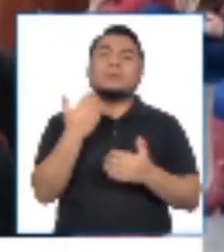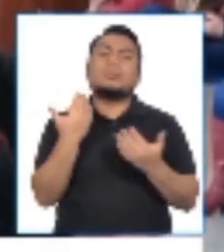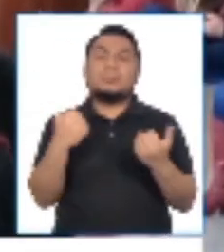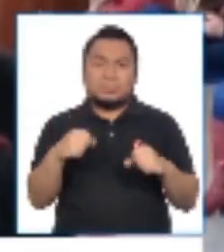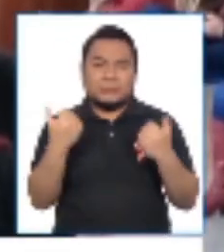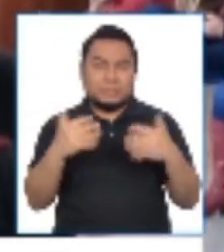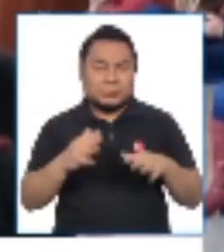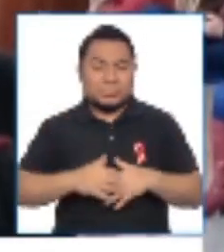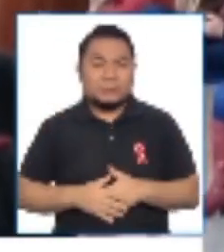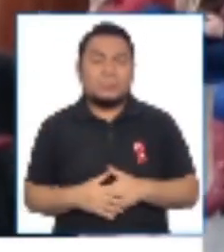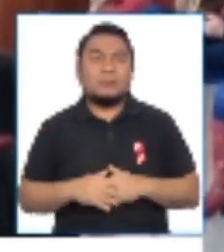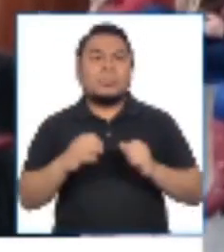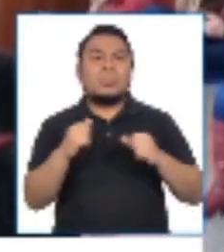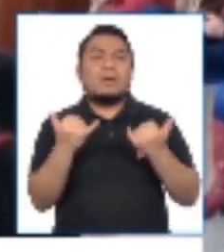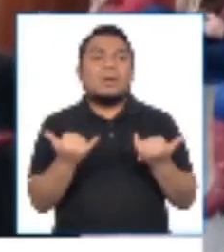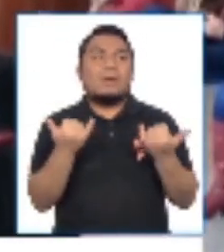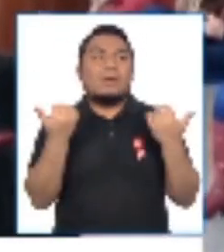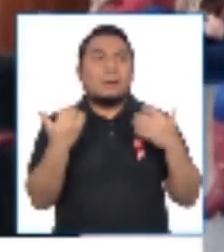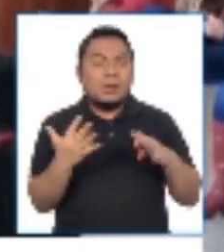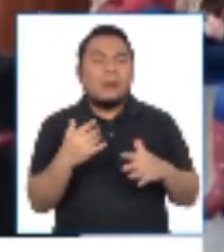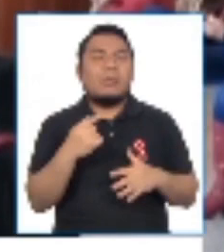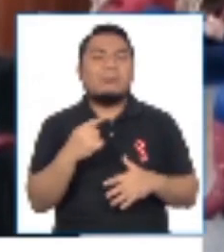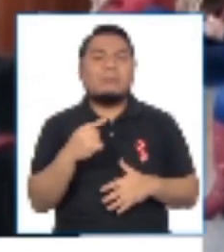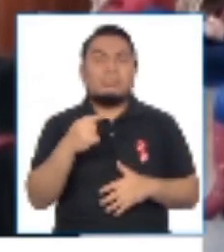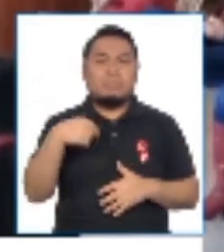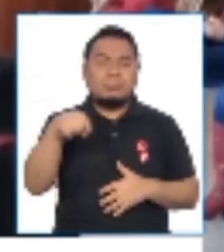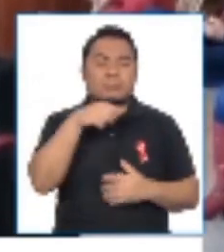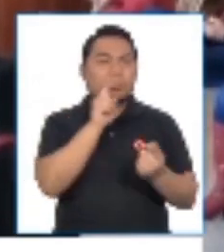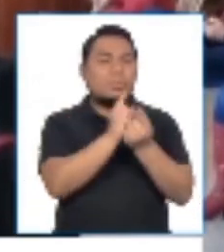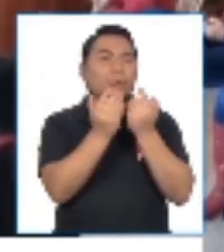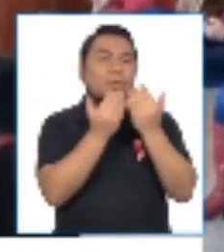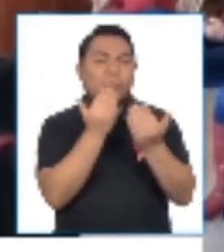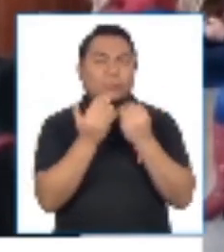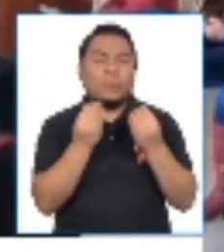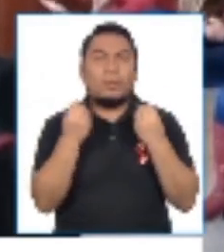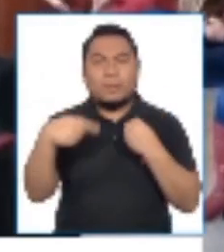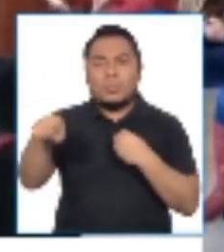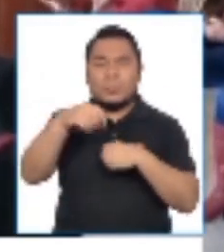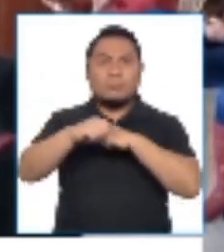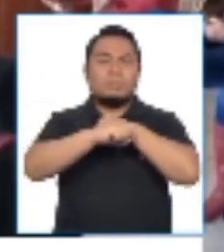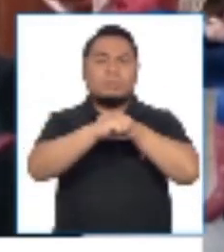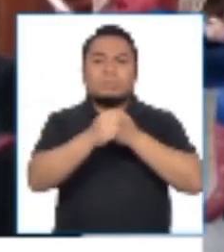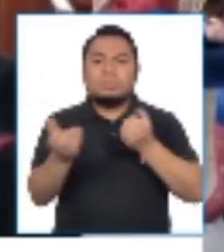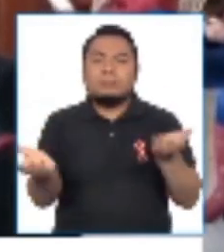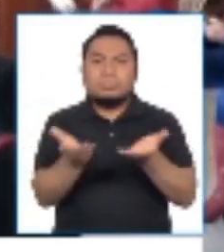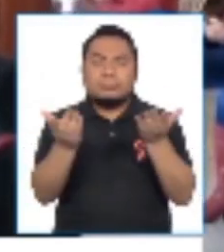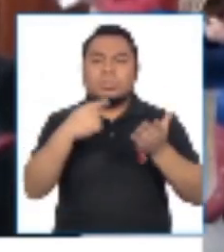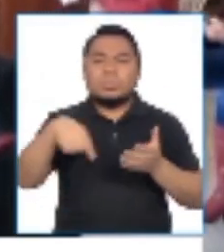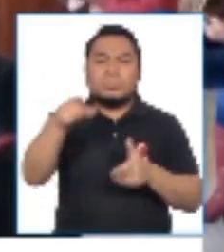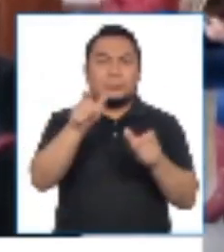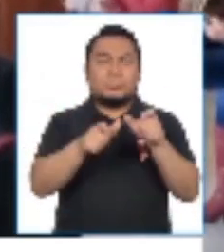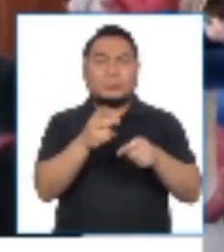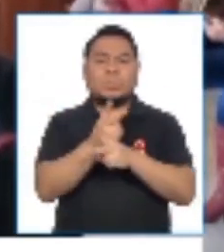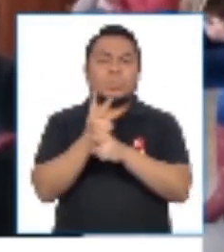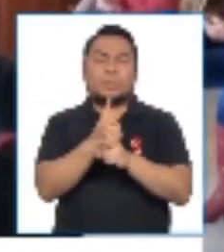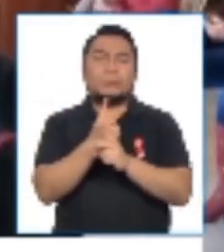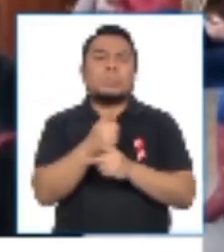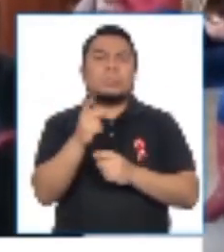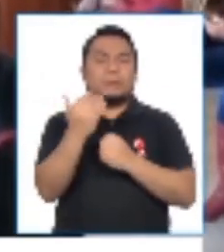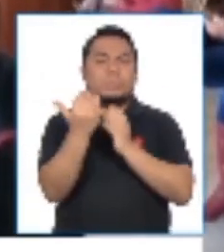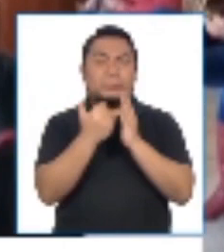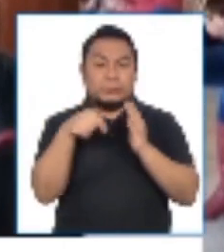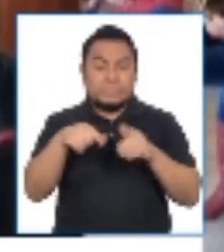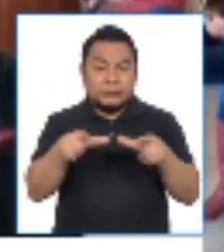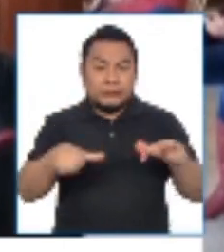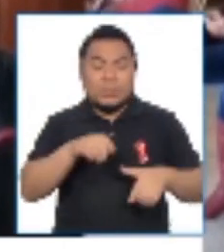Sí, la gente está respetando bastante. Hubo un momento en que hubo preocupación por el número de casos, pero por suerte aquí en el centro del